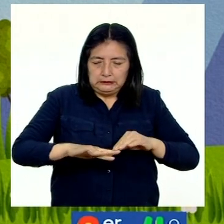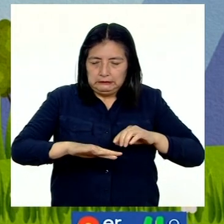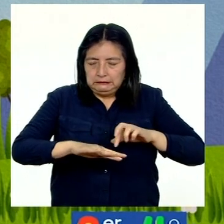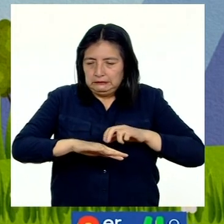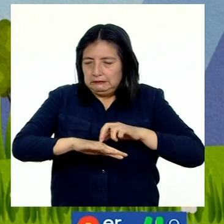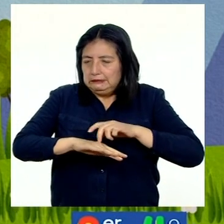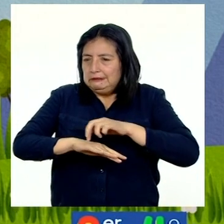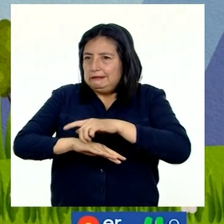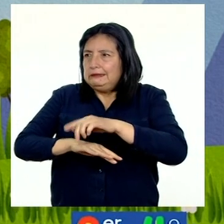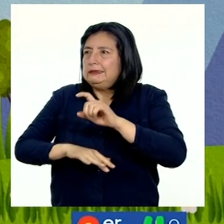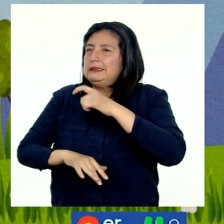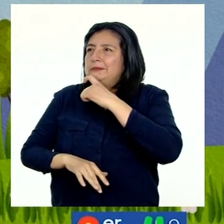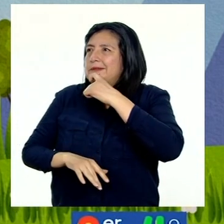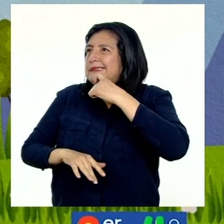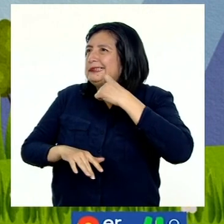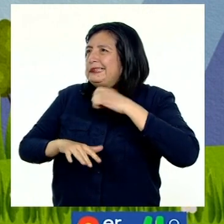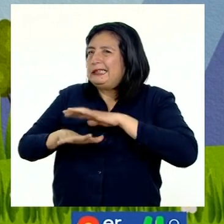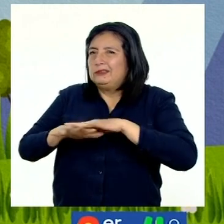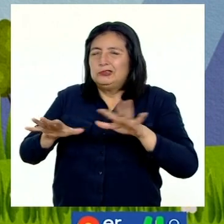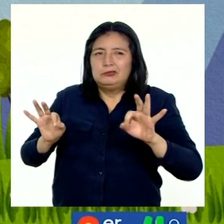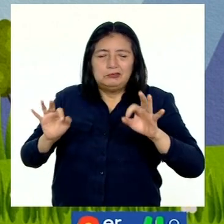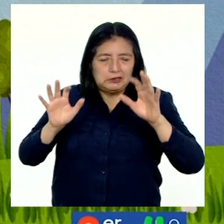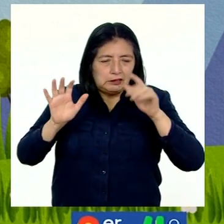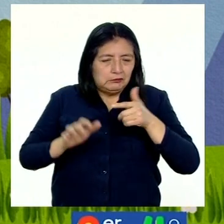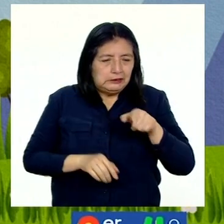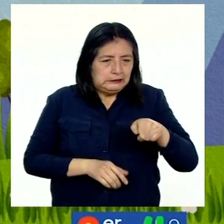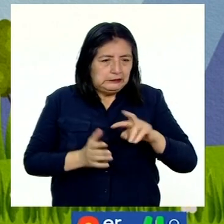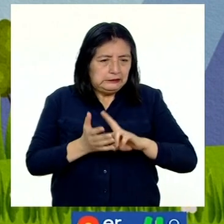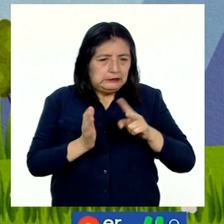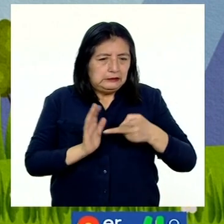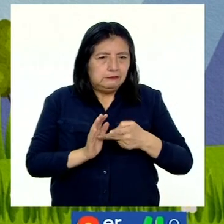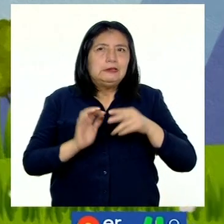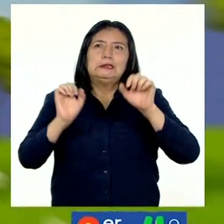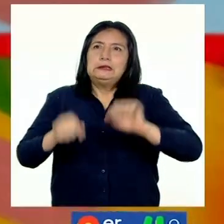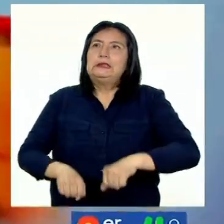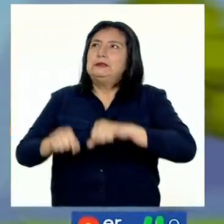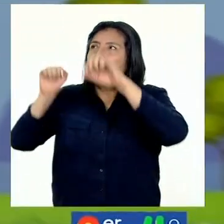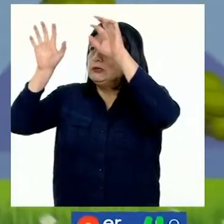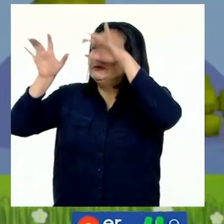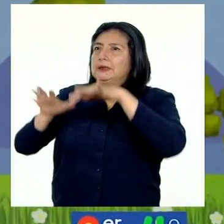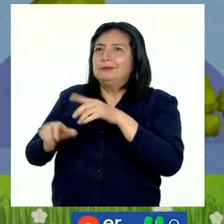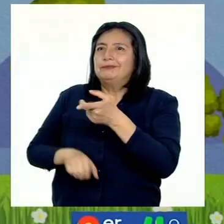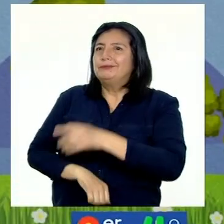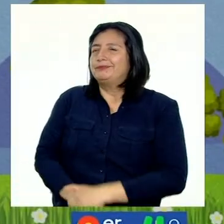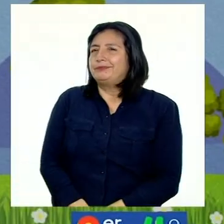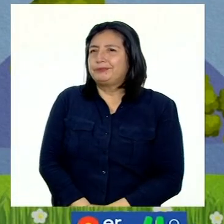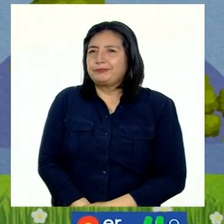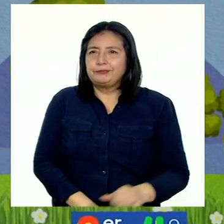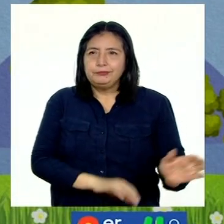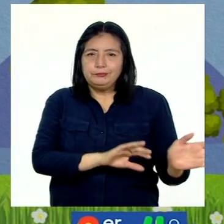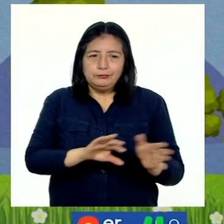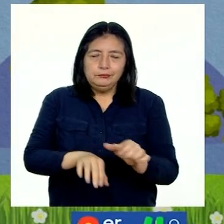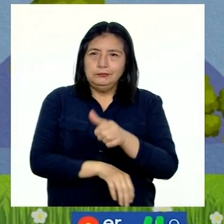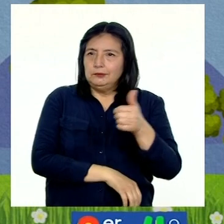tiempos de sequía, es una seña que lloverá. Por otro lado,